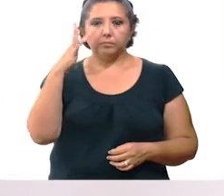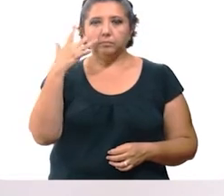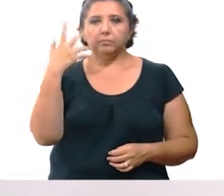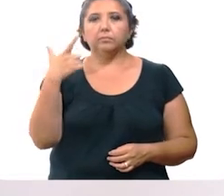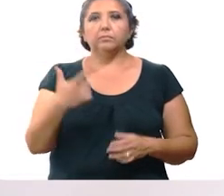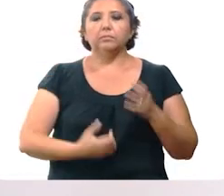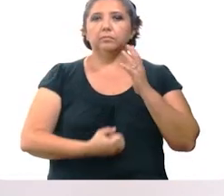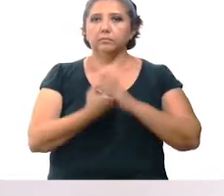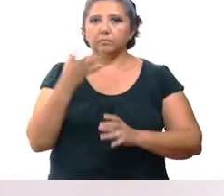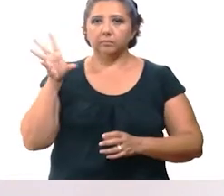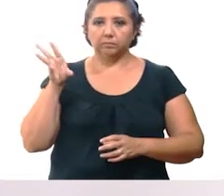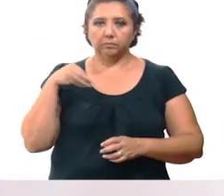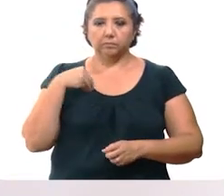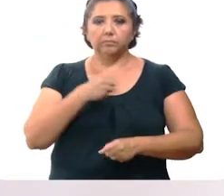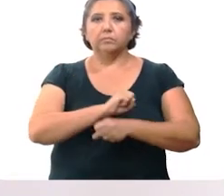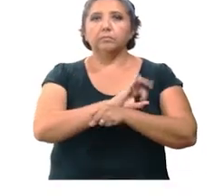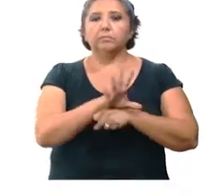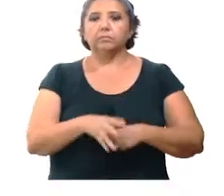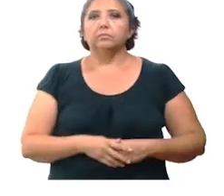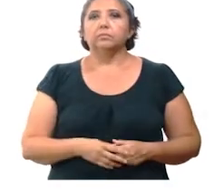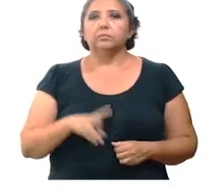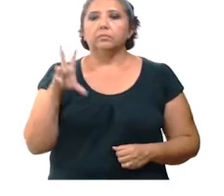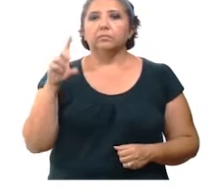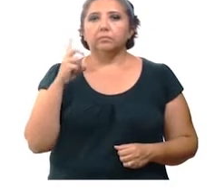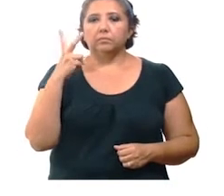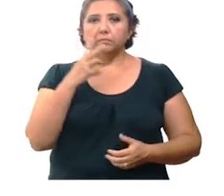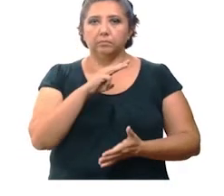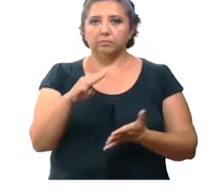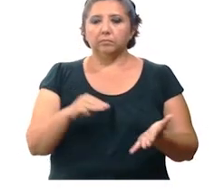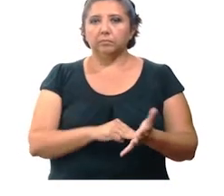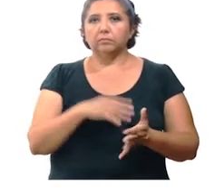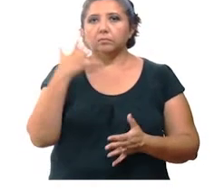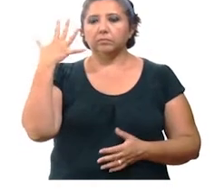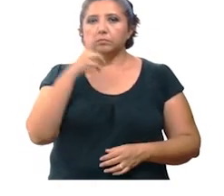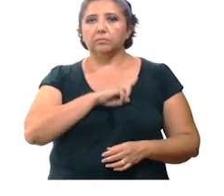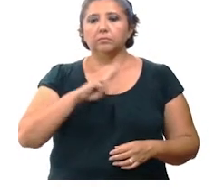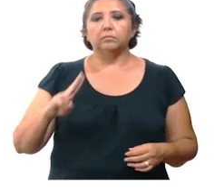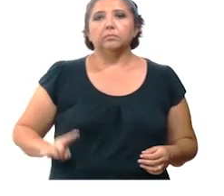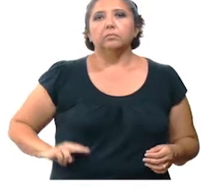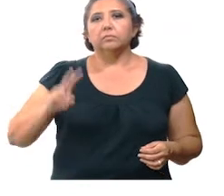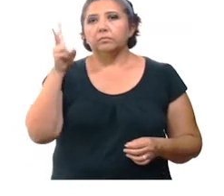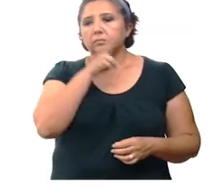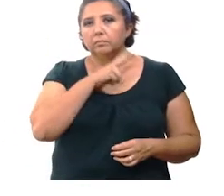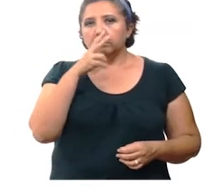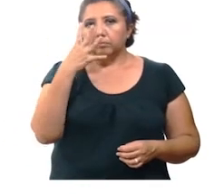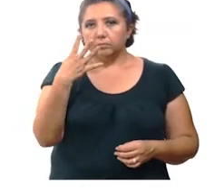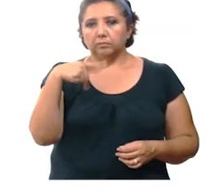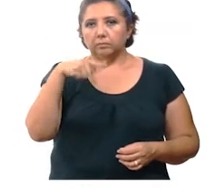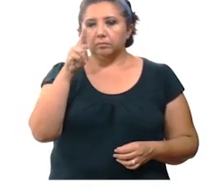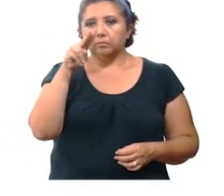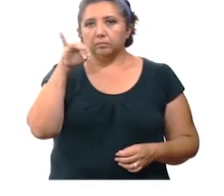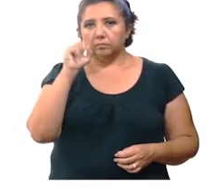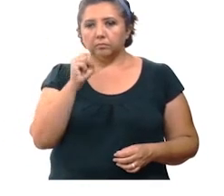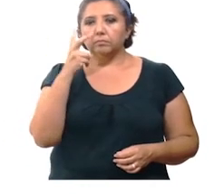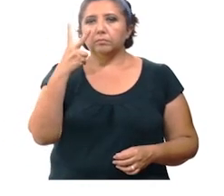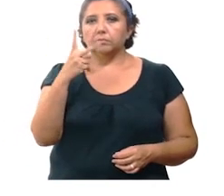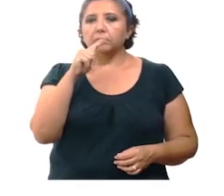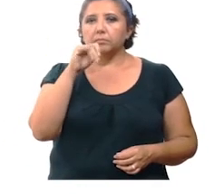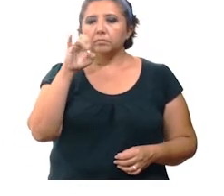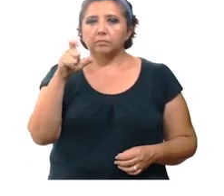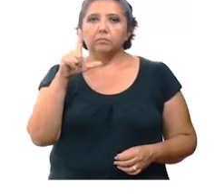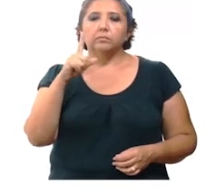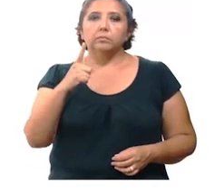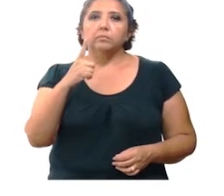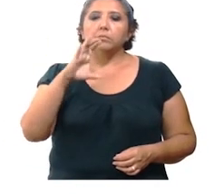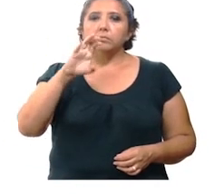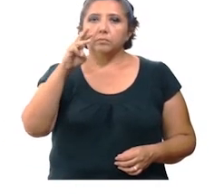57 nuevos contagios de coronavirus. 32 en Mérida, 5 en Humán y en Valladolid, 4 en Canacín, 2 en Ticul y